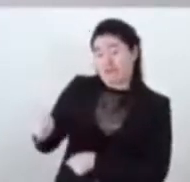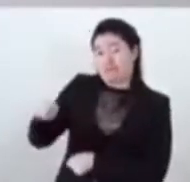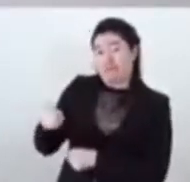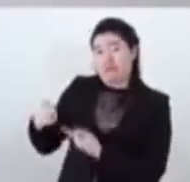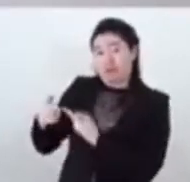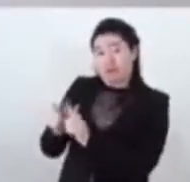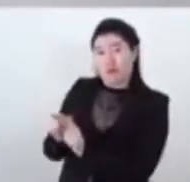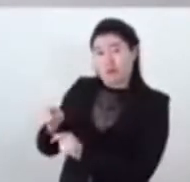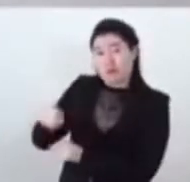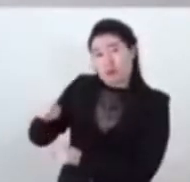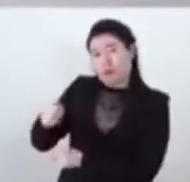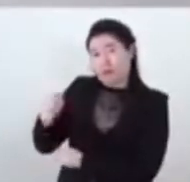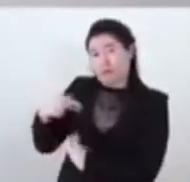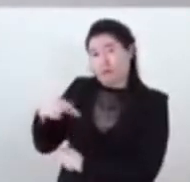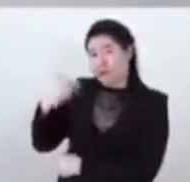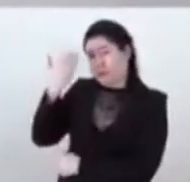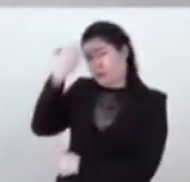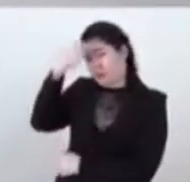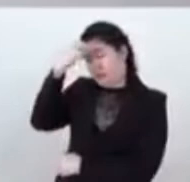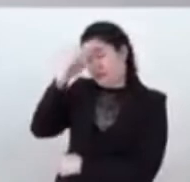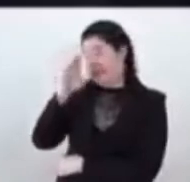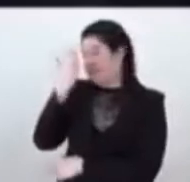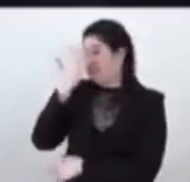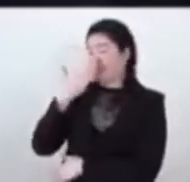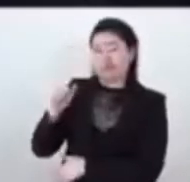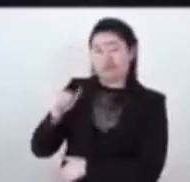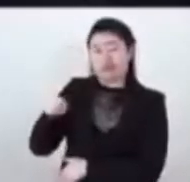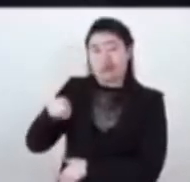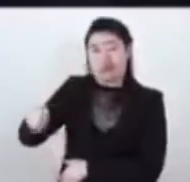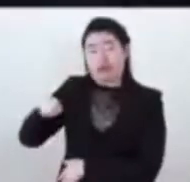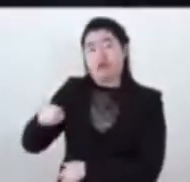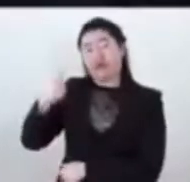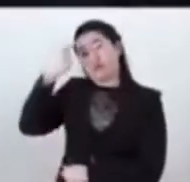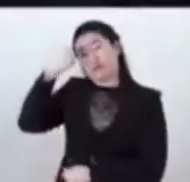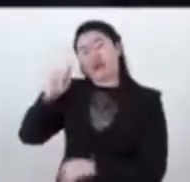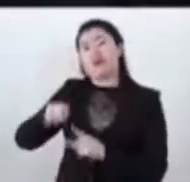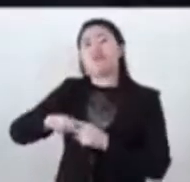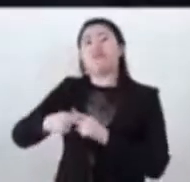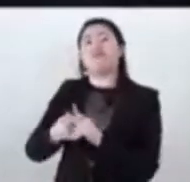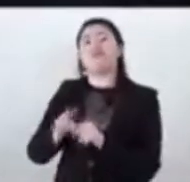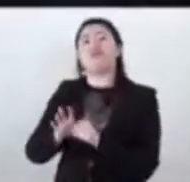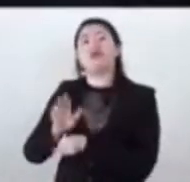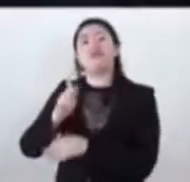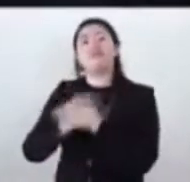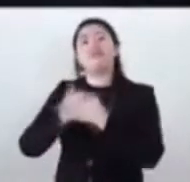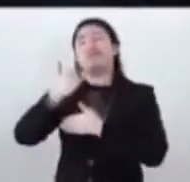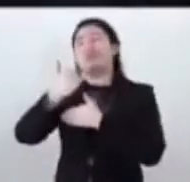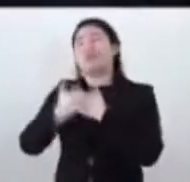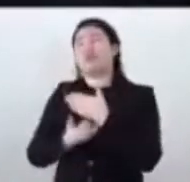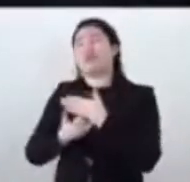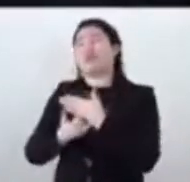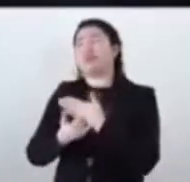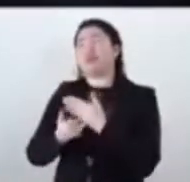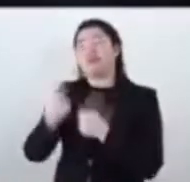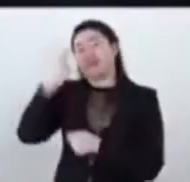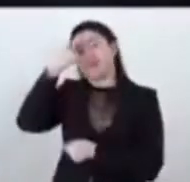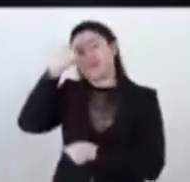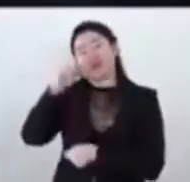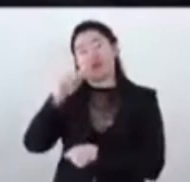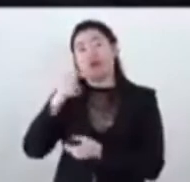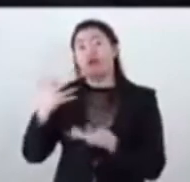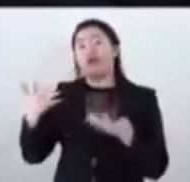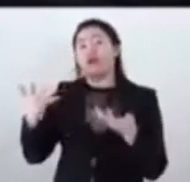incorporen estos especialistas de altísimo nivel para poder iniciar este proyecto de refuerzo